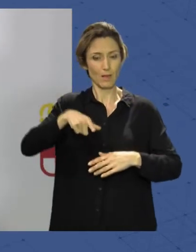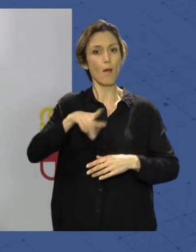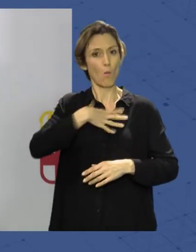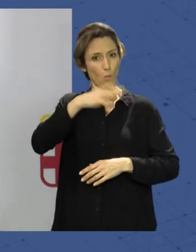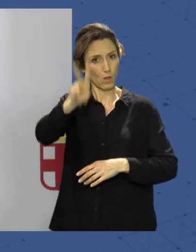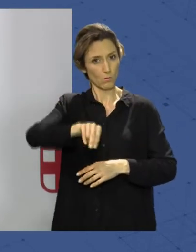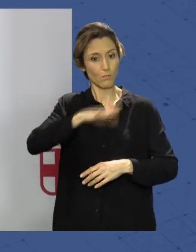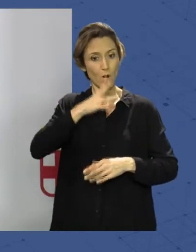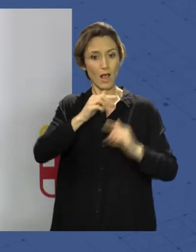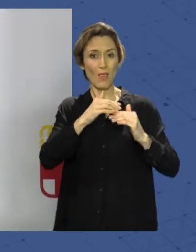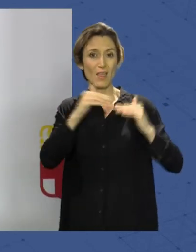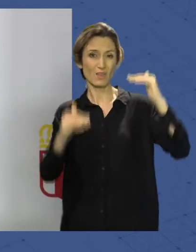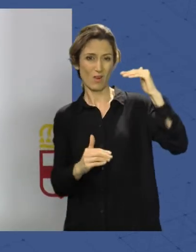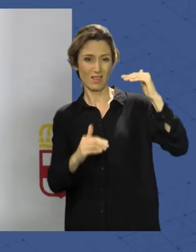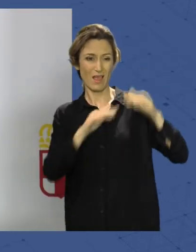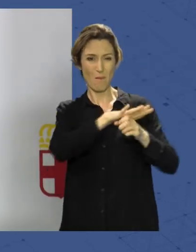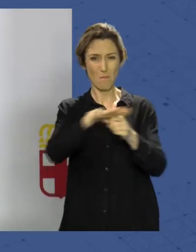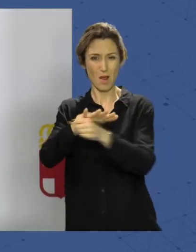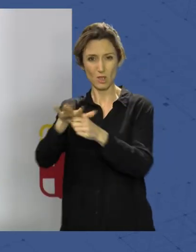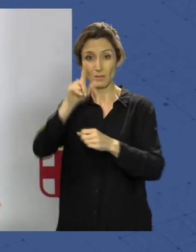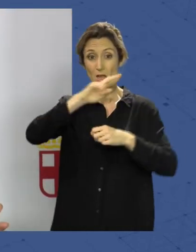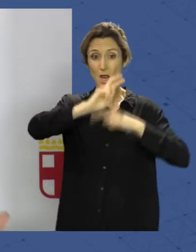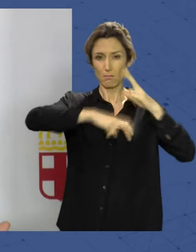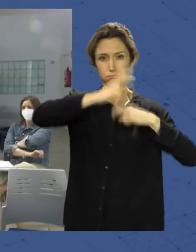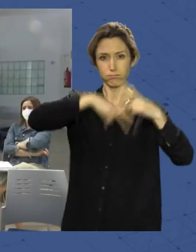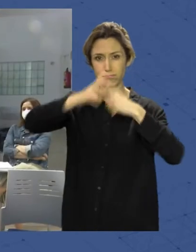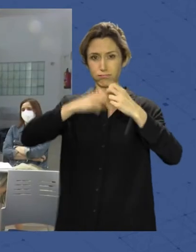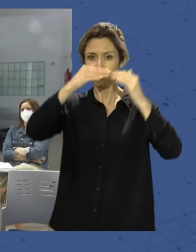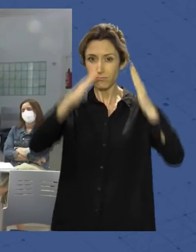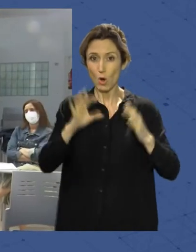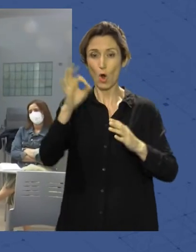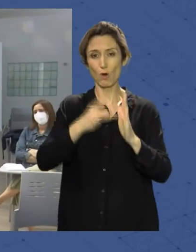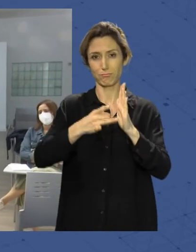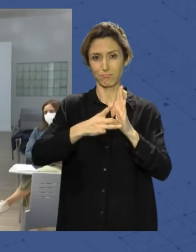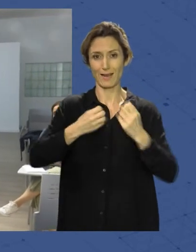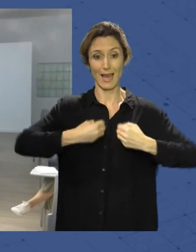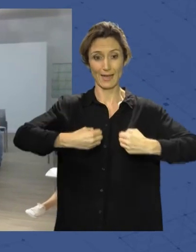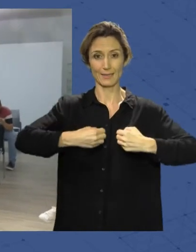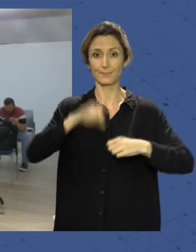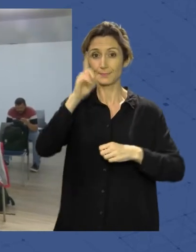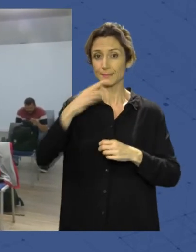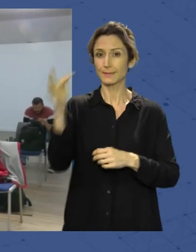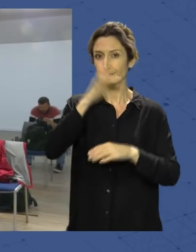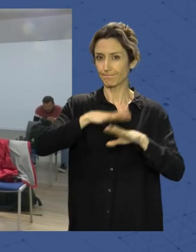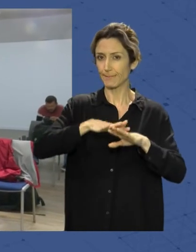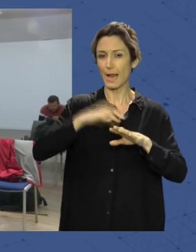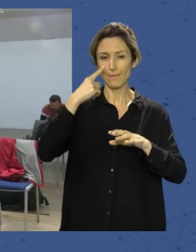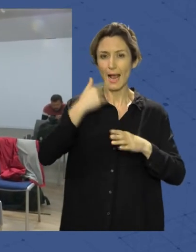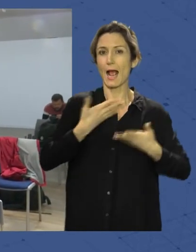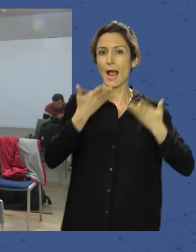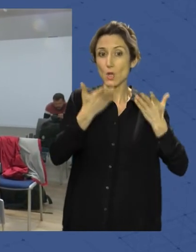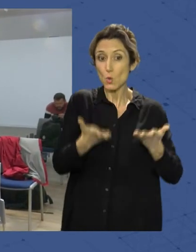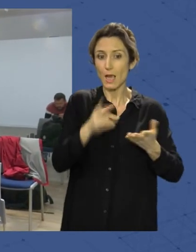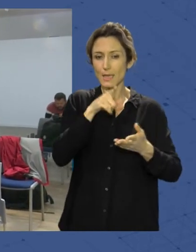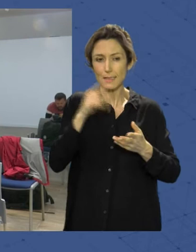las desigualdades entre barrios, la rehabilitación de inmuebles o la eficiencia energética. Además servirá para canalizar ayudas en esta